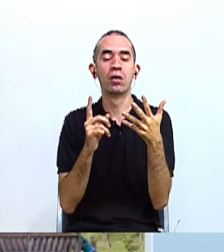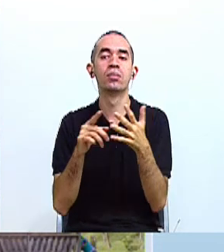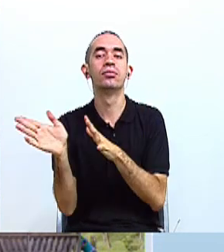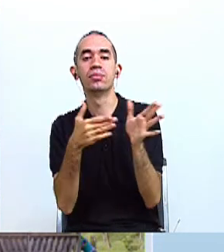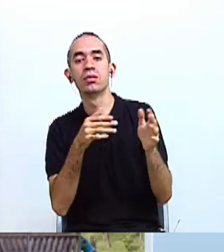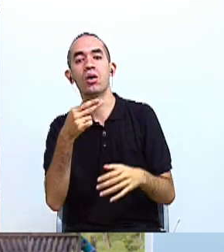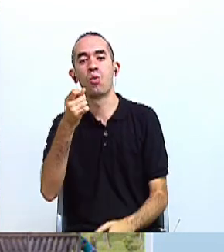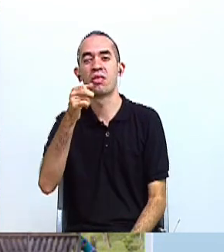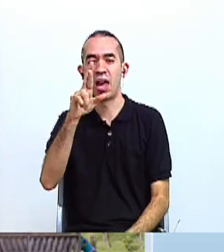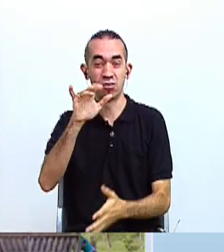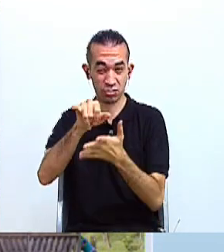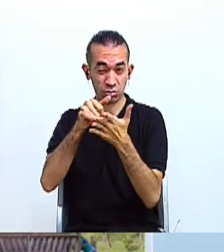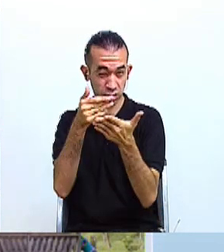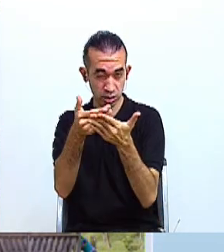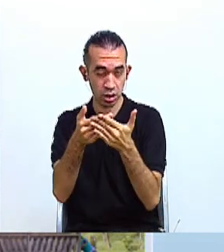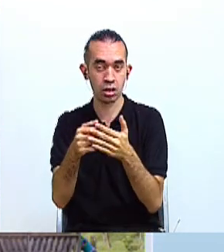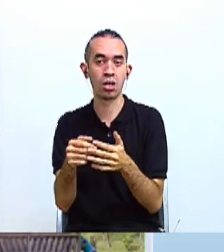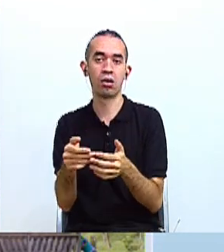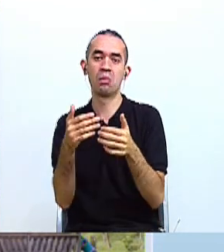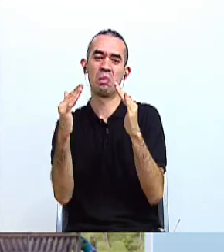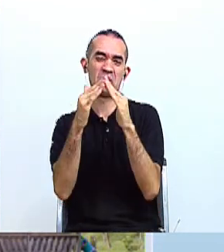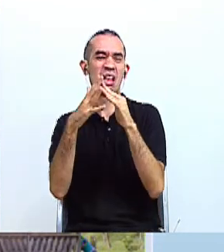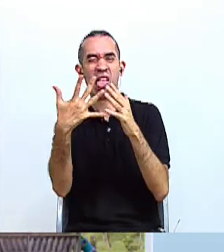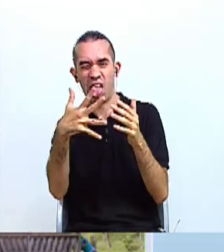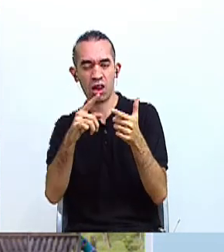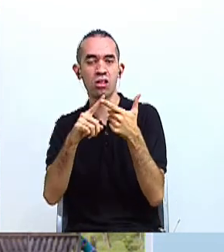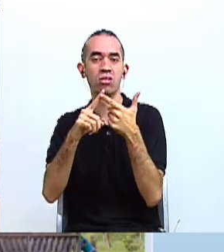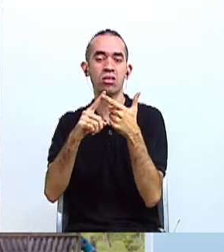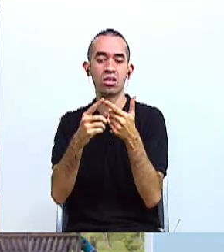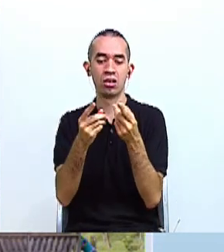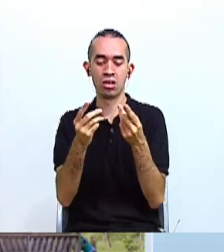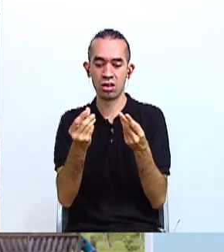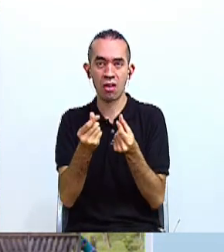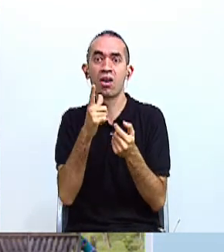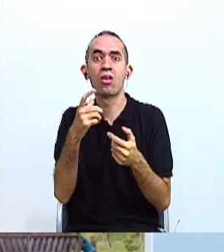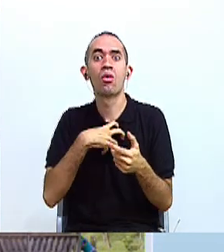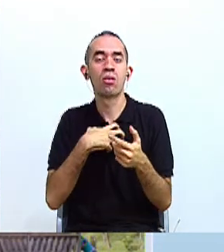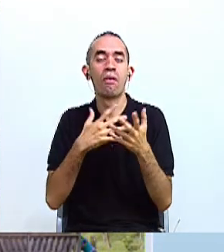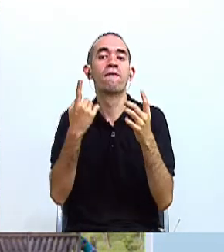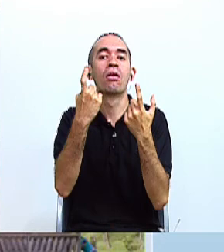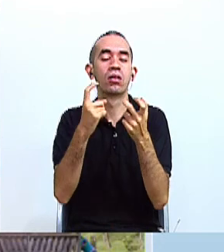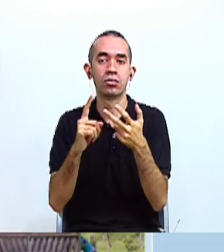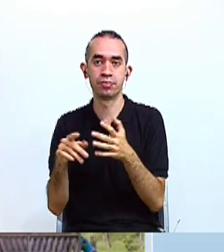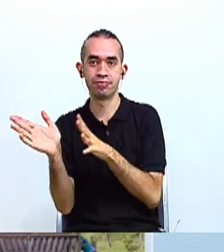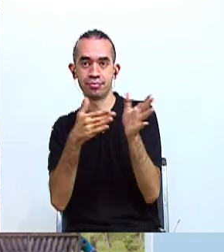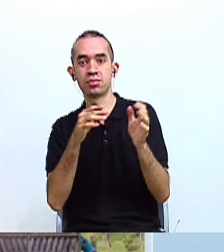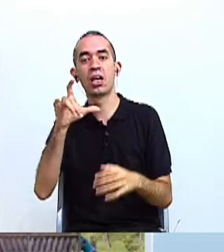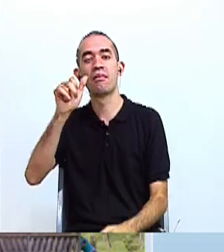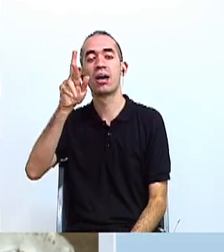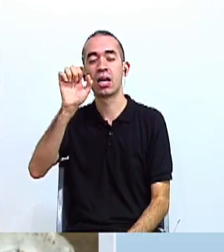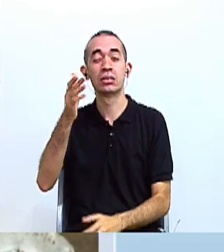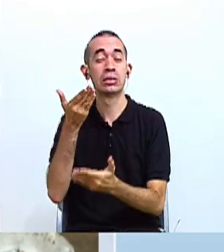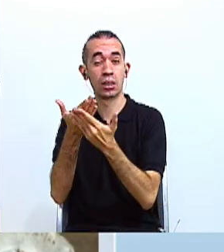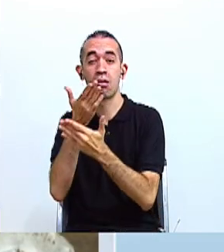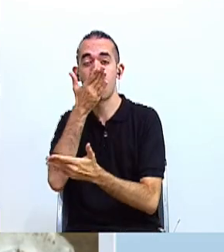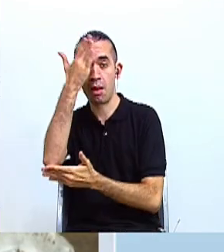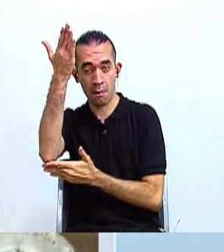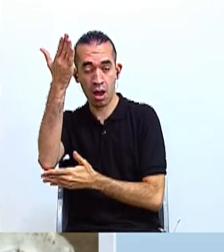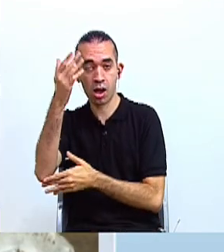con malas condiciones en sus viviendas, falta de titulación de tierras, los cabécares, problemas con sus servicios básicos.